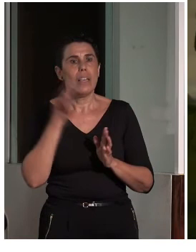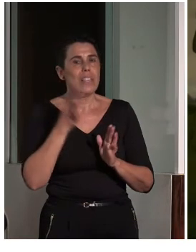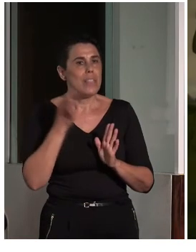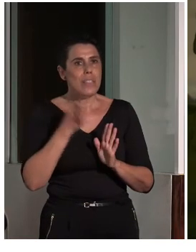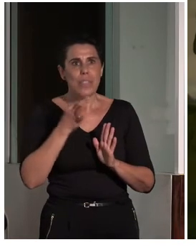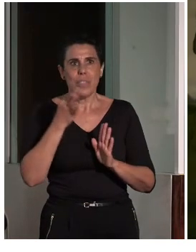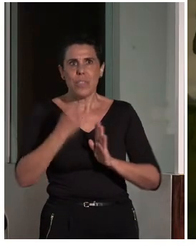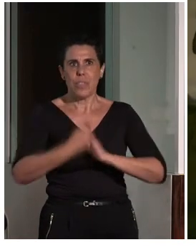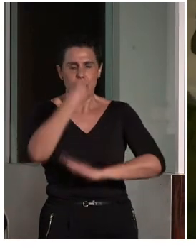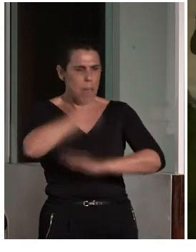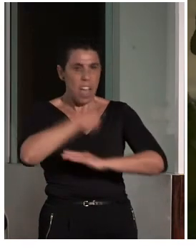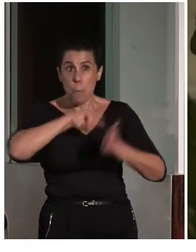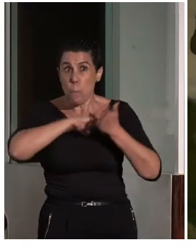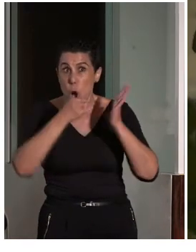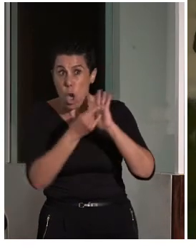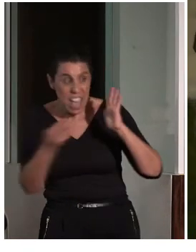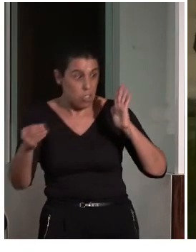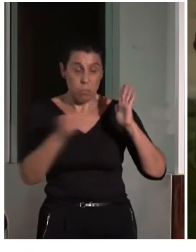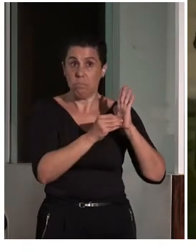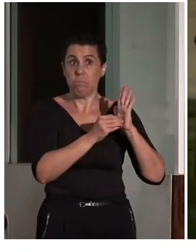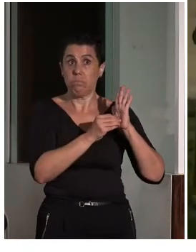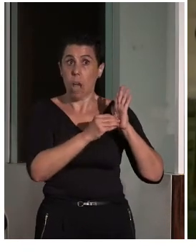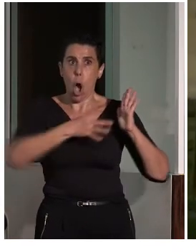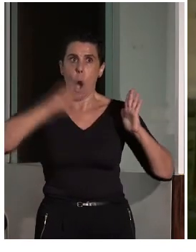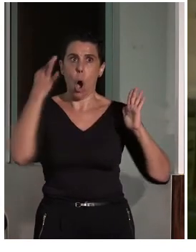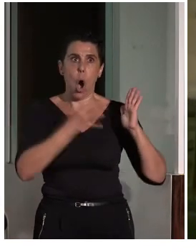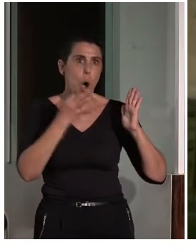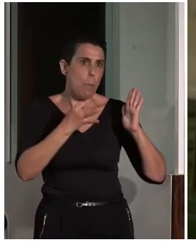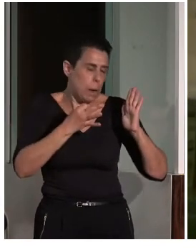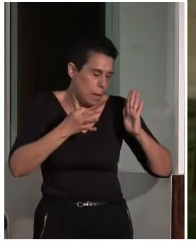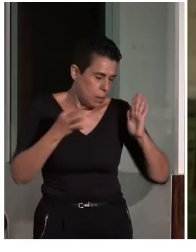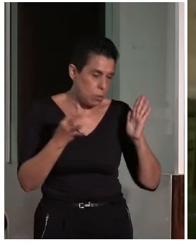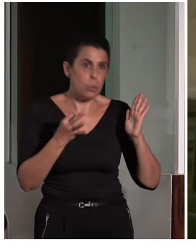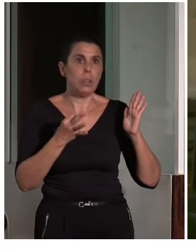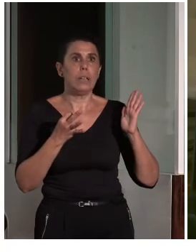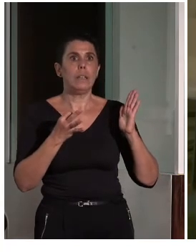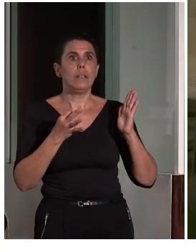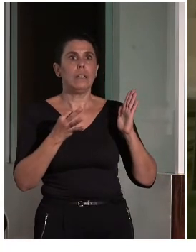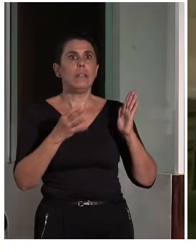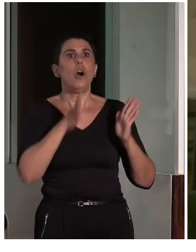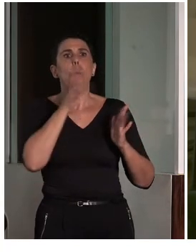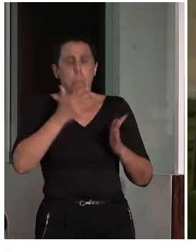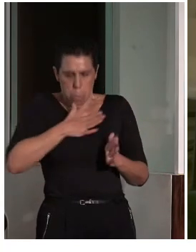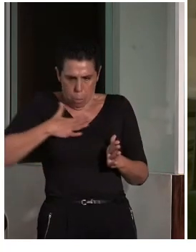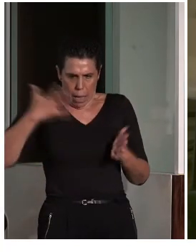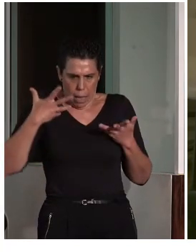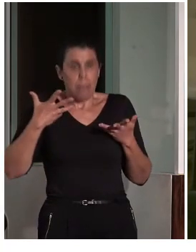absolutamente exigible a los proyectos, porque yo, en esa por la mesa, por la medida más que los proyectos,